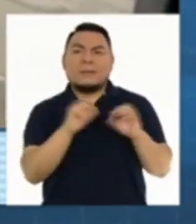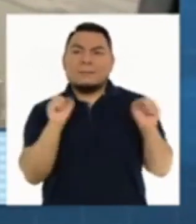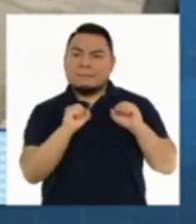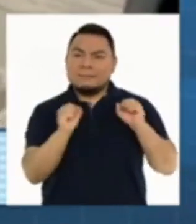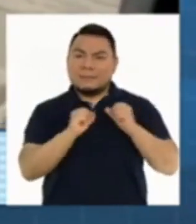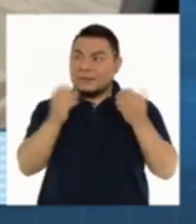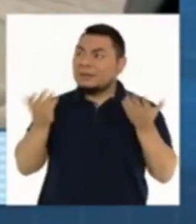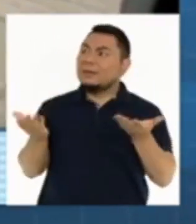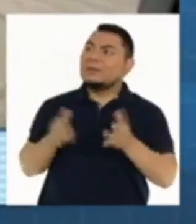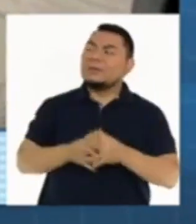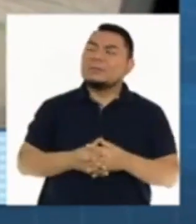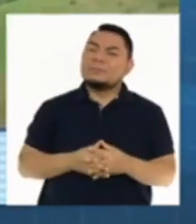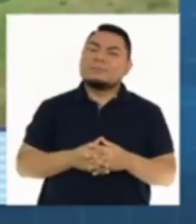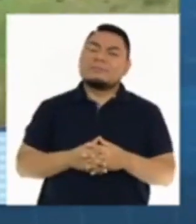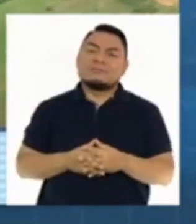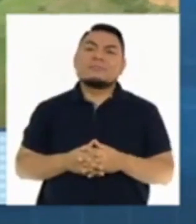miedo.